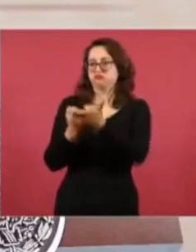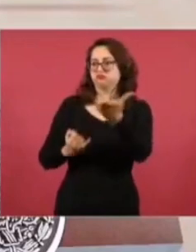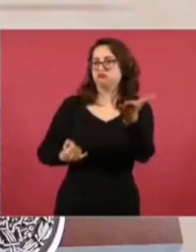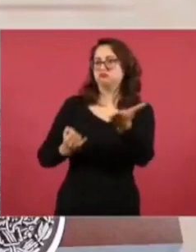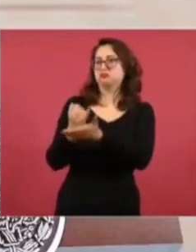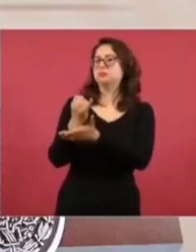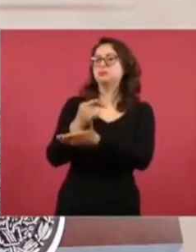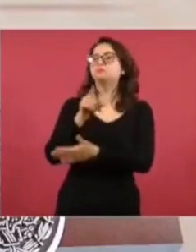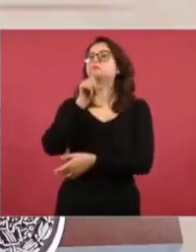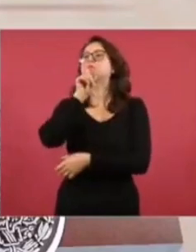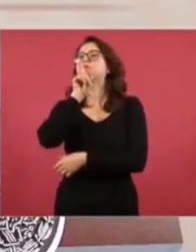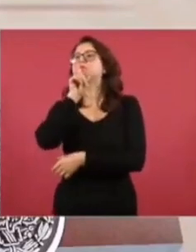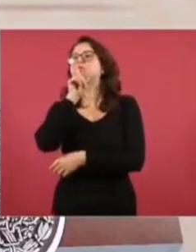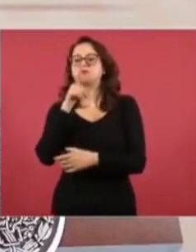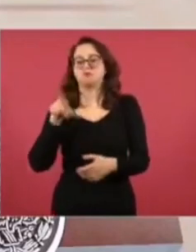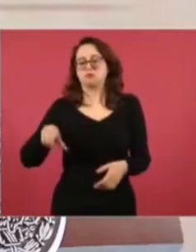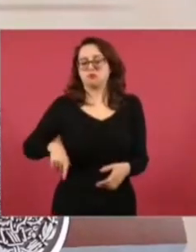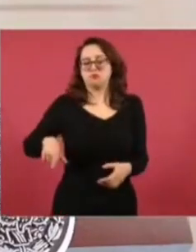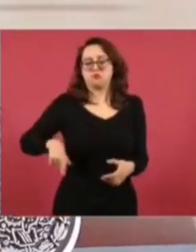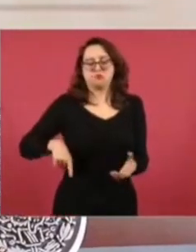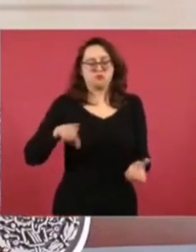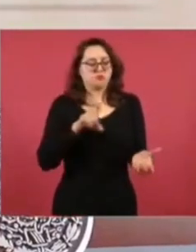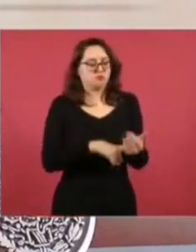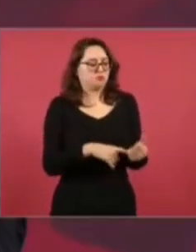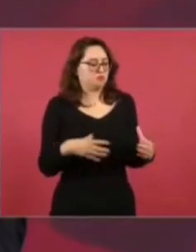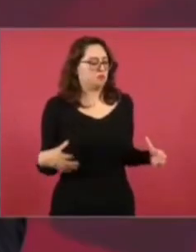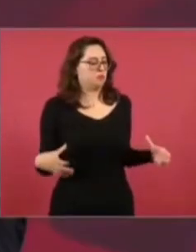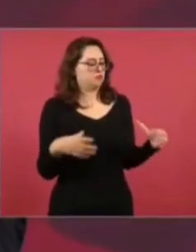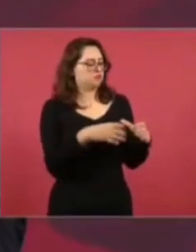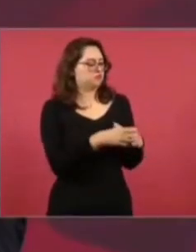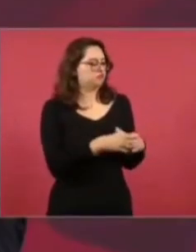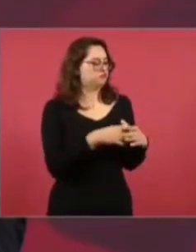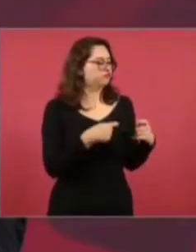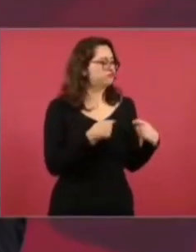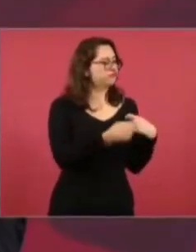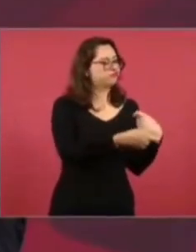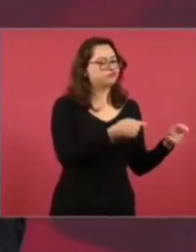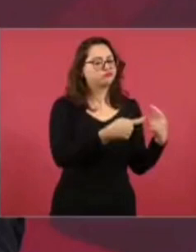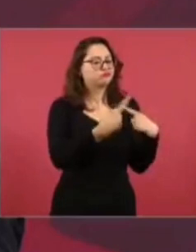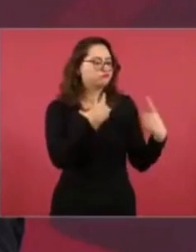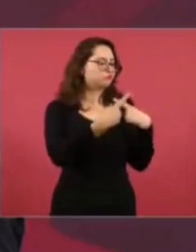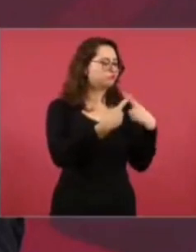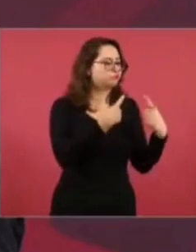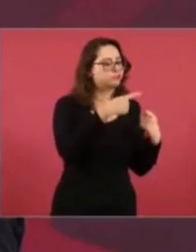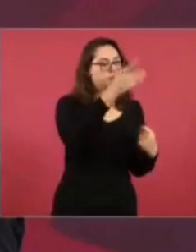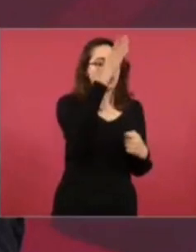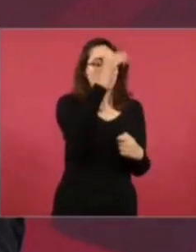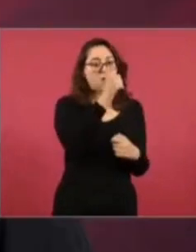también por eso los grandes y graves problemas nacionales.